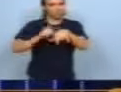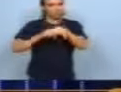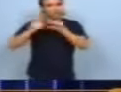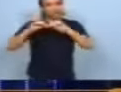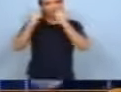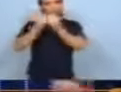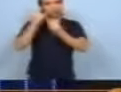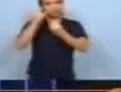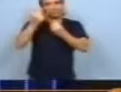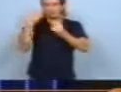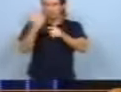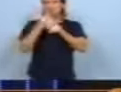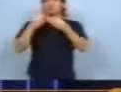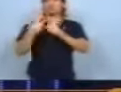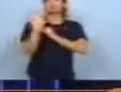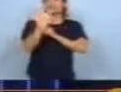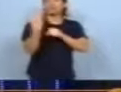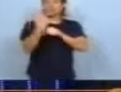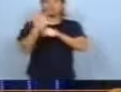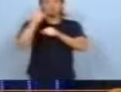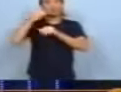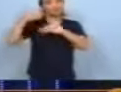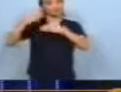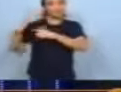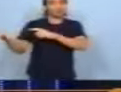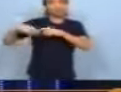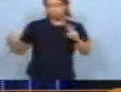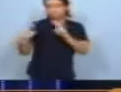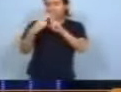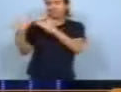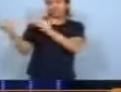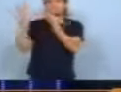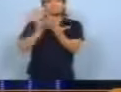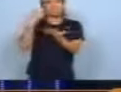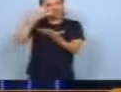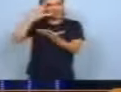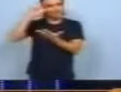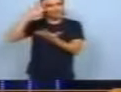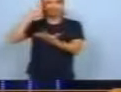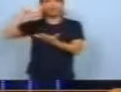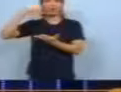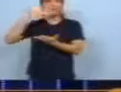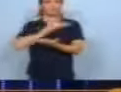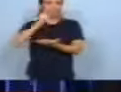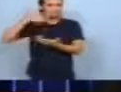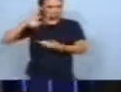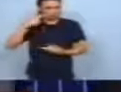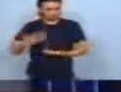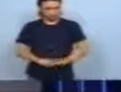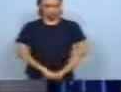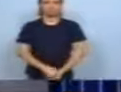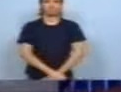hacemos la primera ya mismo, apenas tres minutos. Y enseguida estamos con ustedes para presentarles a Epe de Bonafine, Embajada de Línea.